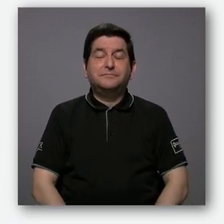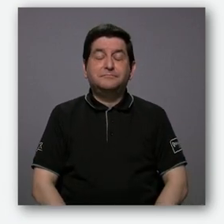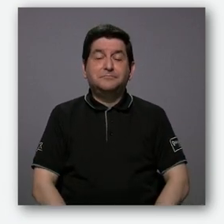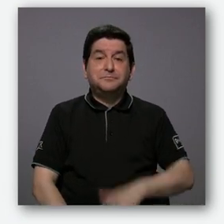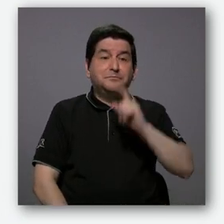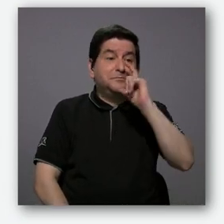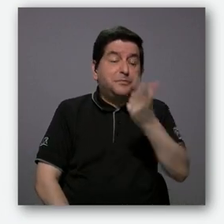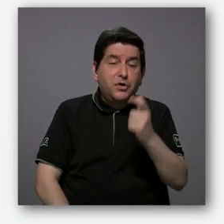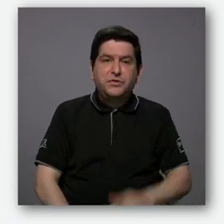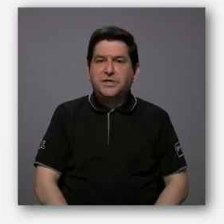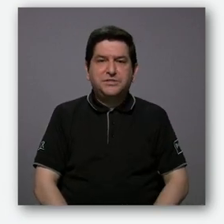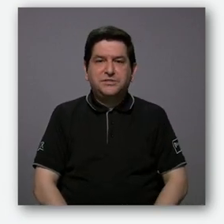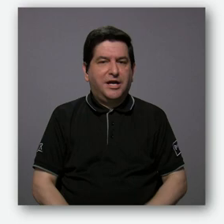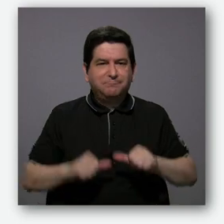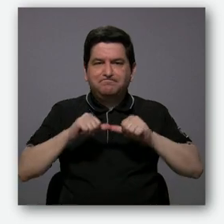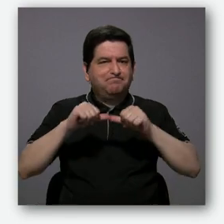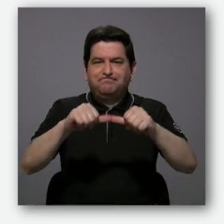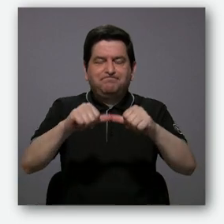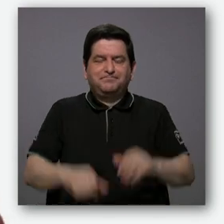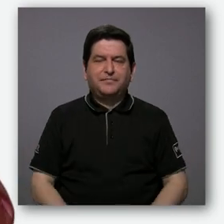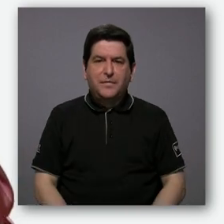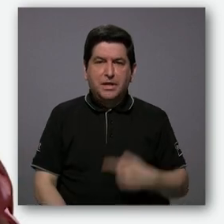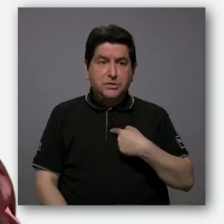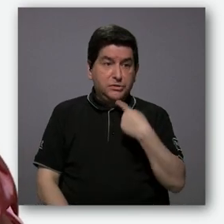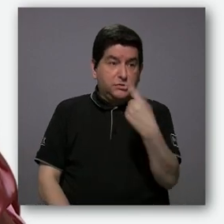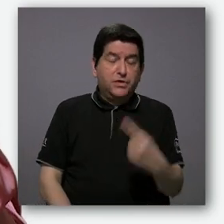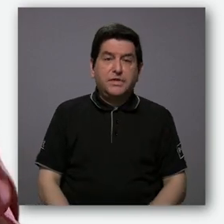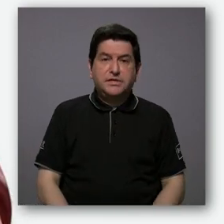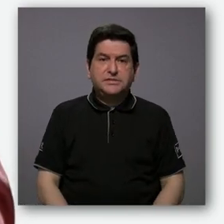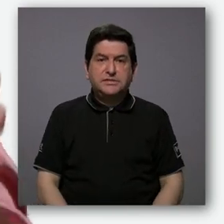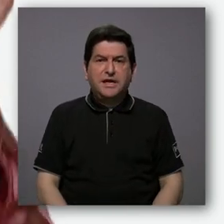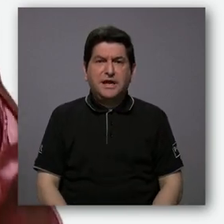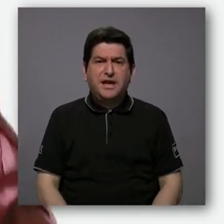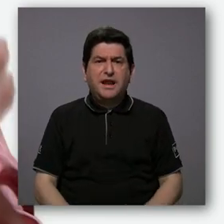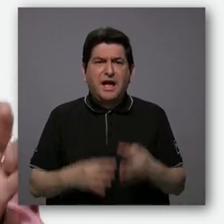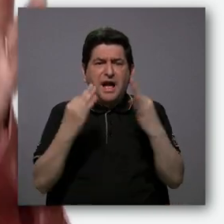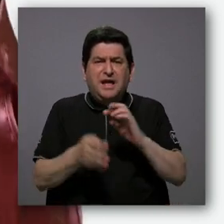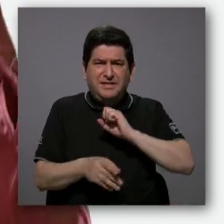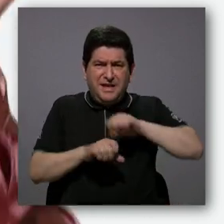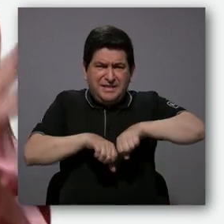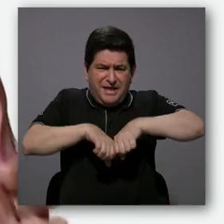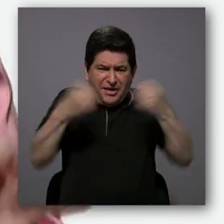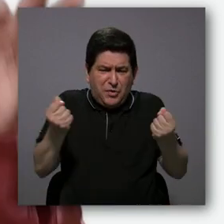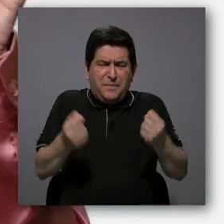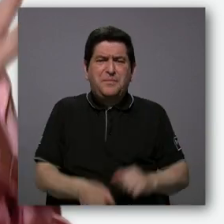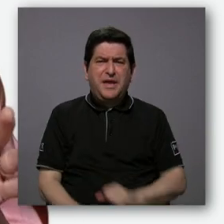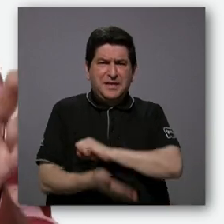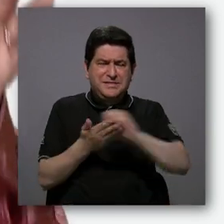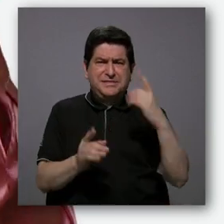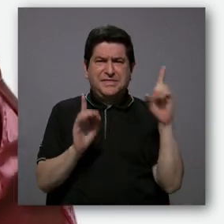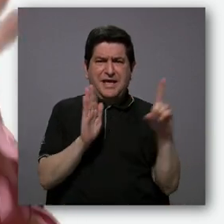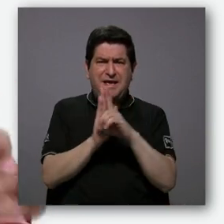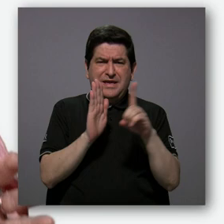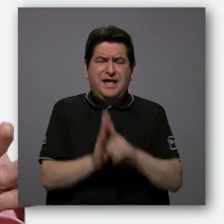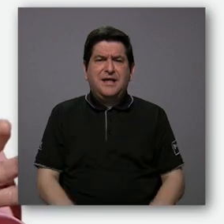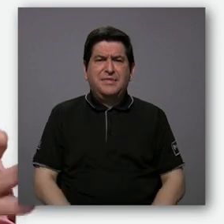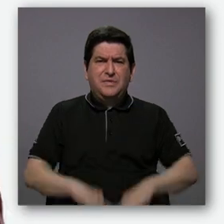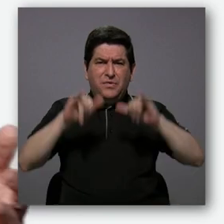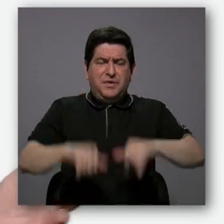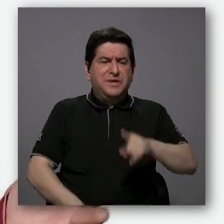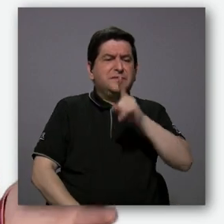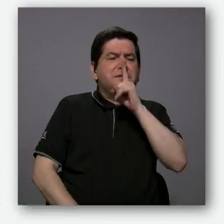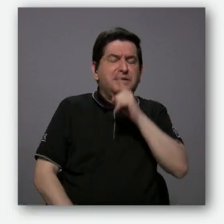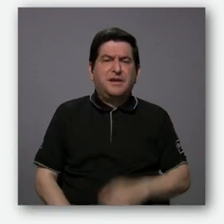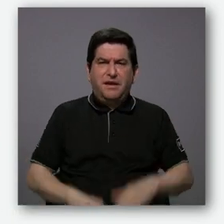Por dicha, no llegó a más porque alegué los intentos de violar el sagrado derecho de reservarnos